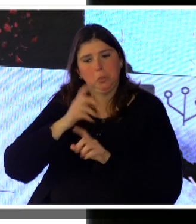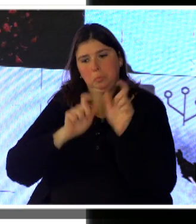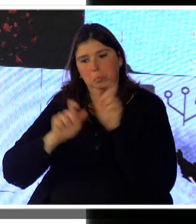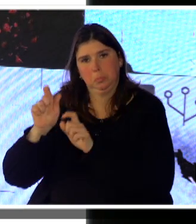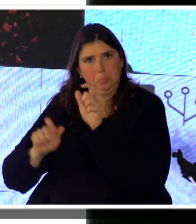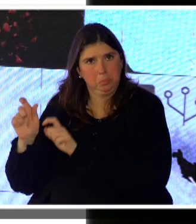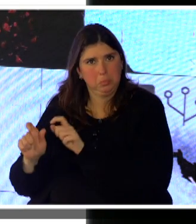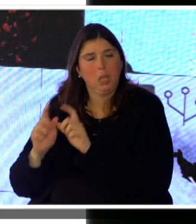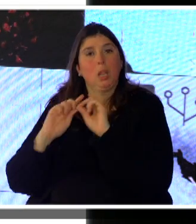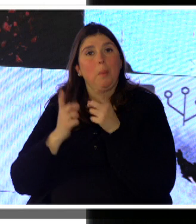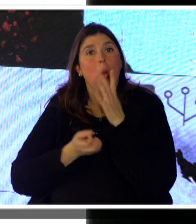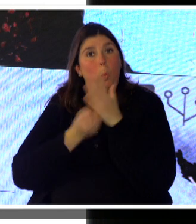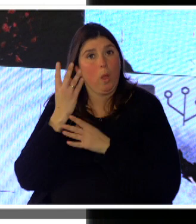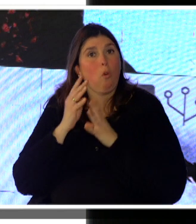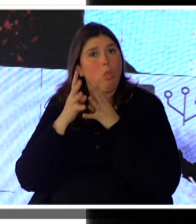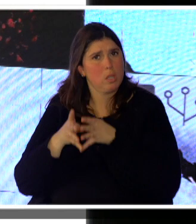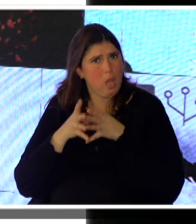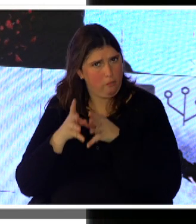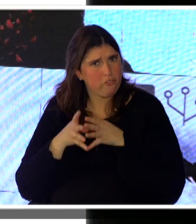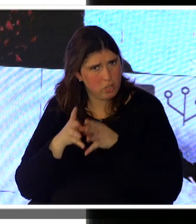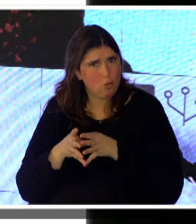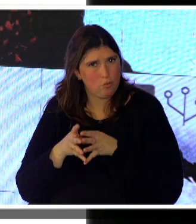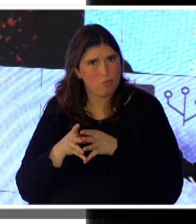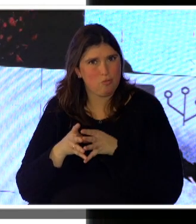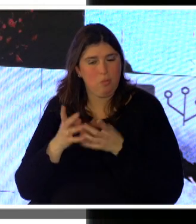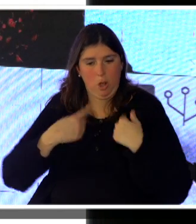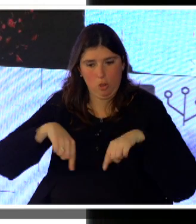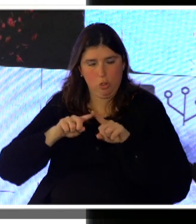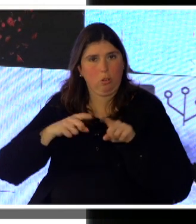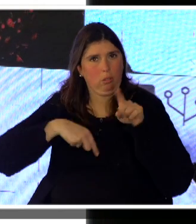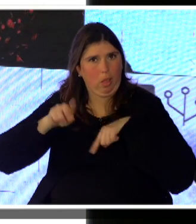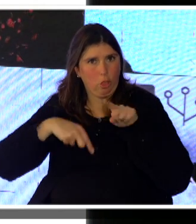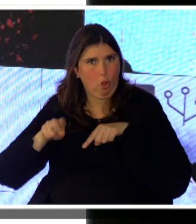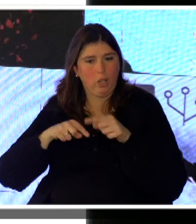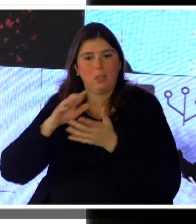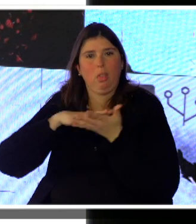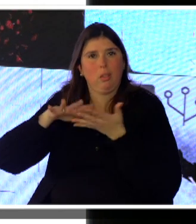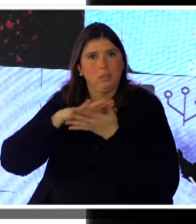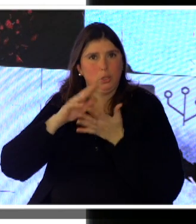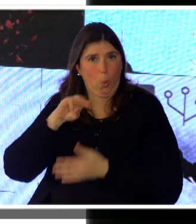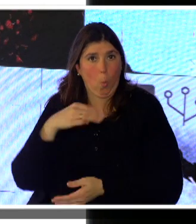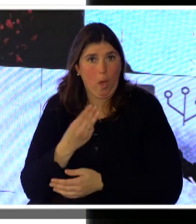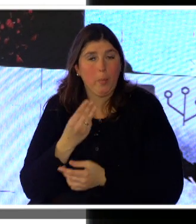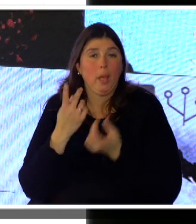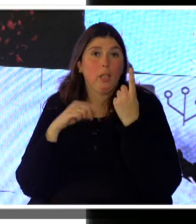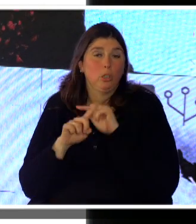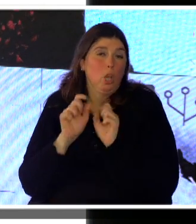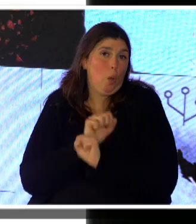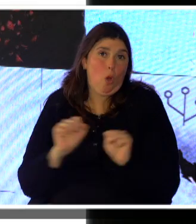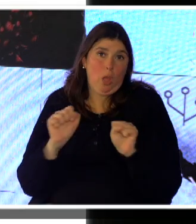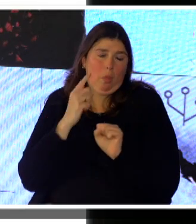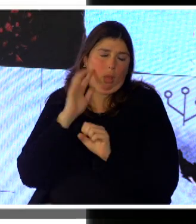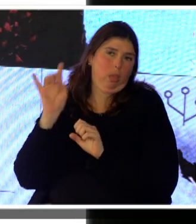retos y desafíos para nosotros como gestores de sitios web. Así que, bueno, no podemos descuidar los aspectos de